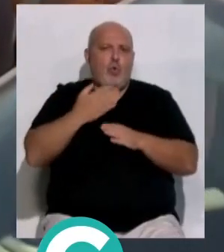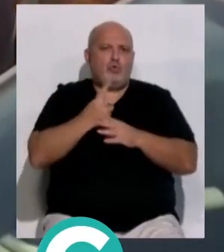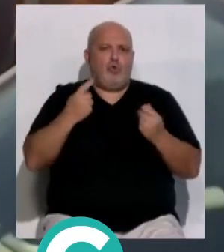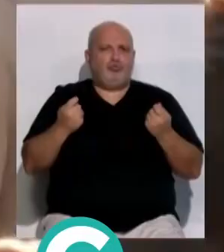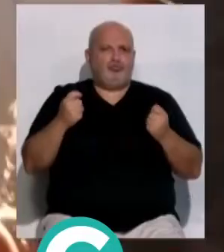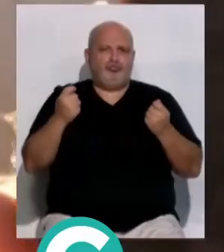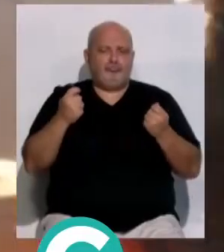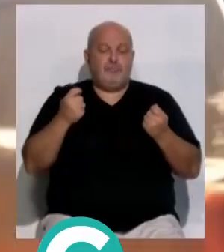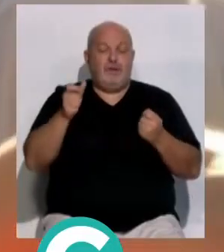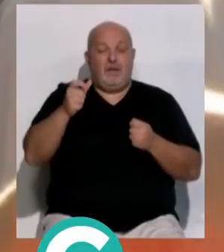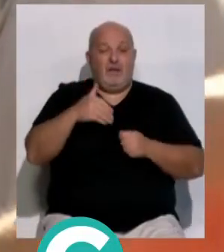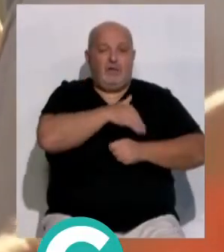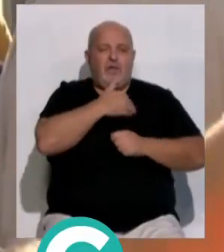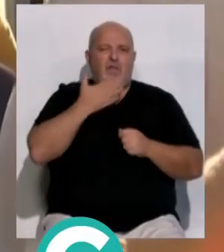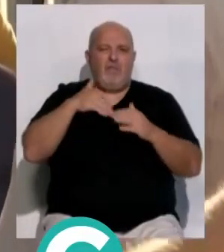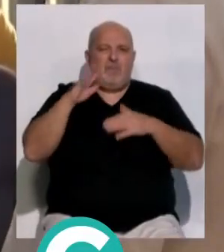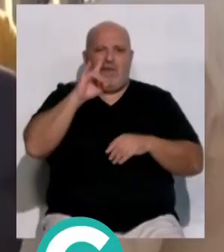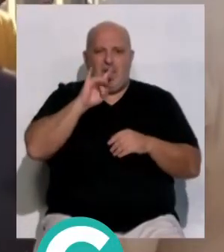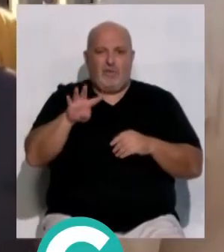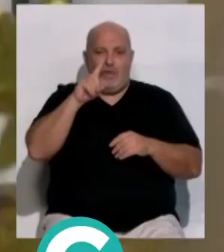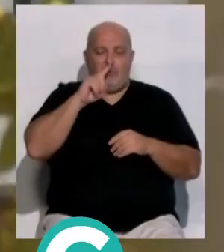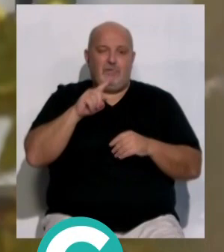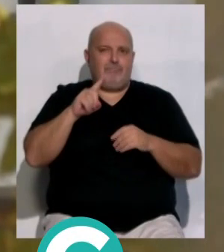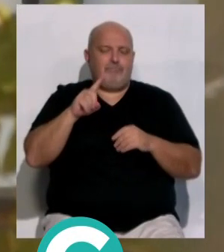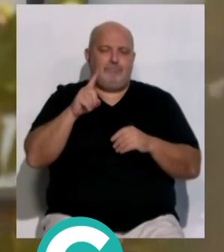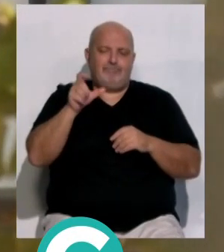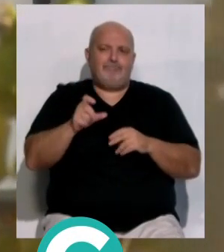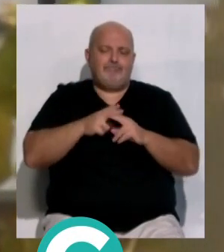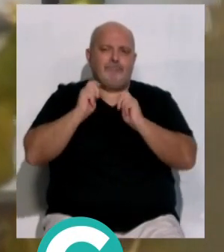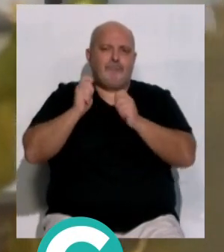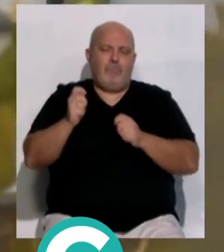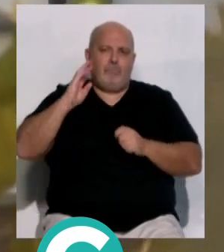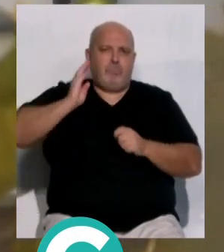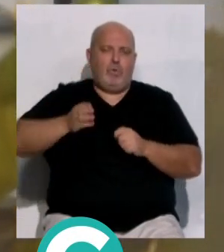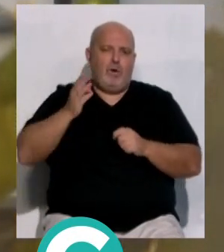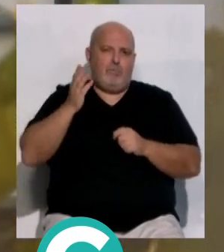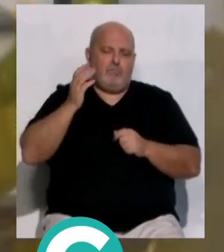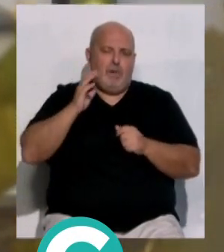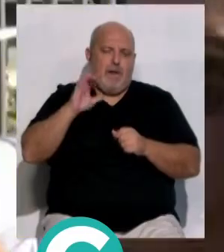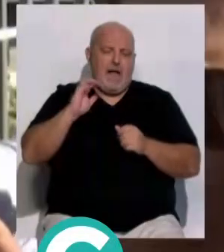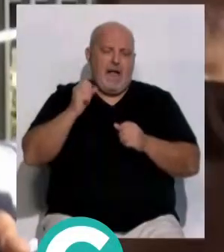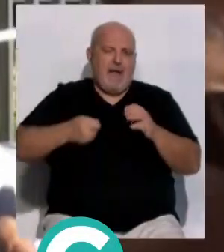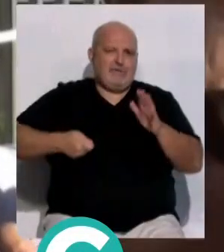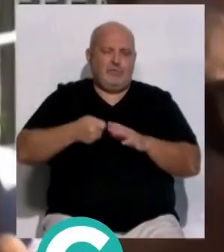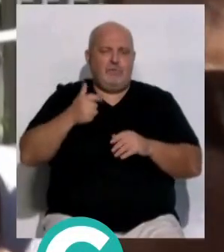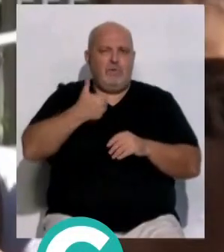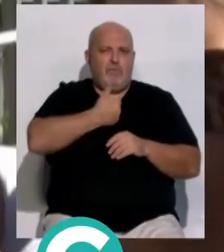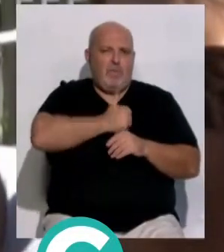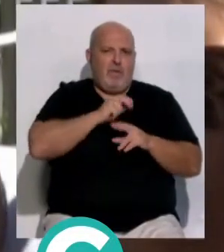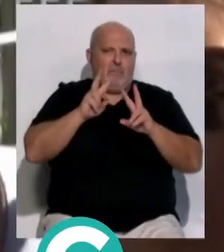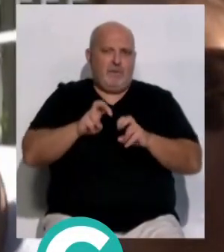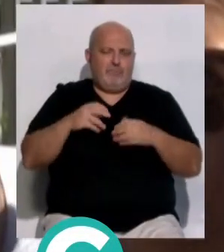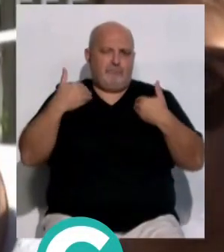cuchillos. El estudiante es mayor de 14 años, por lo que es imputable de un delito de agresión. La Policía Nacional se ha hecho cargo de la investigación,